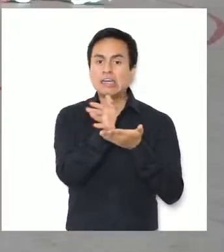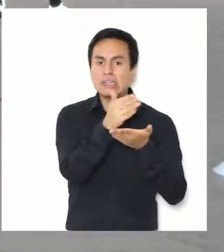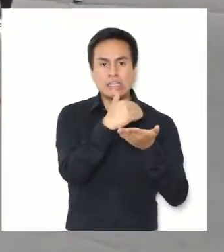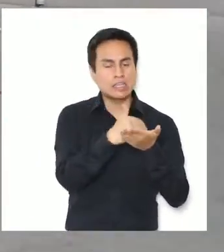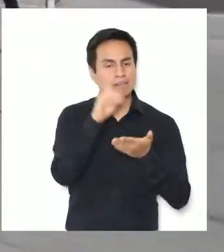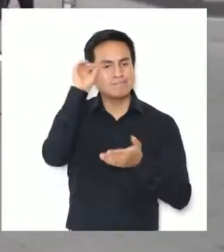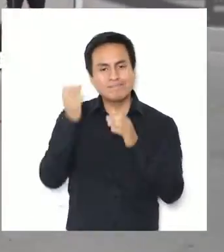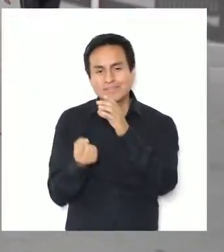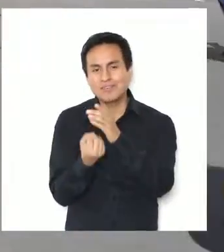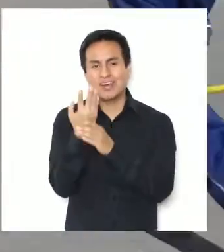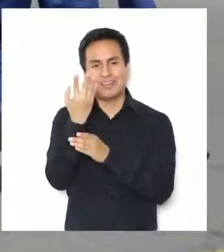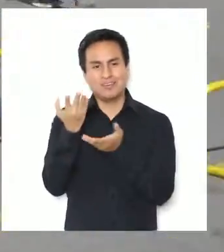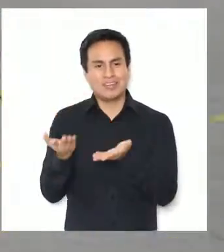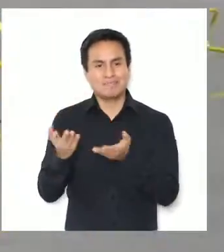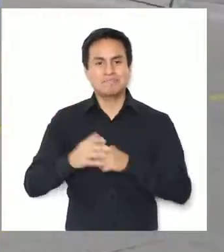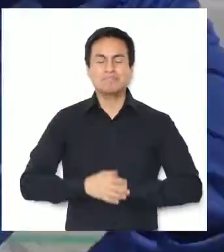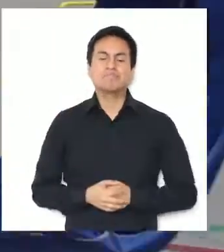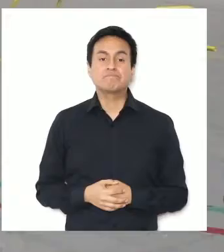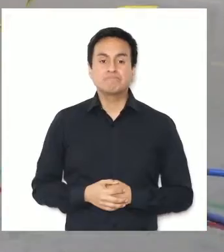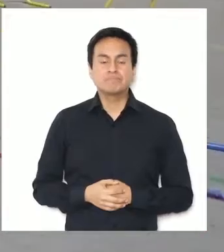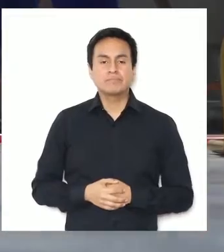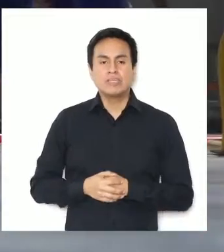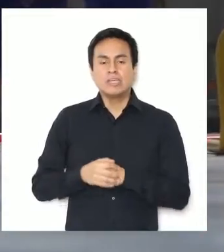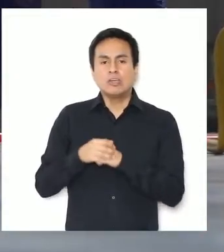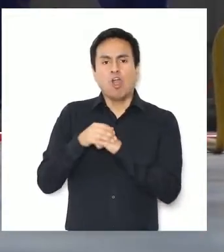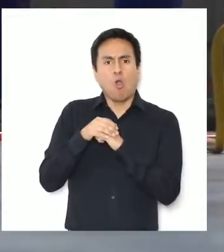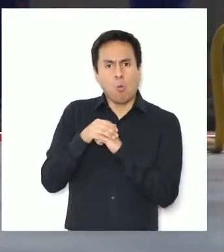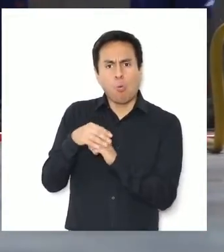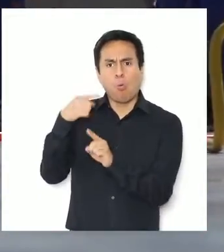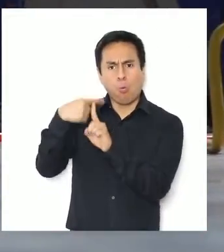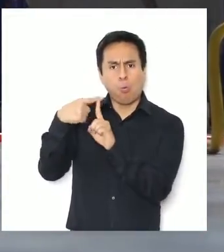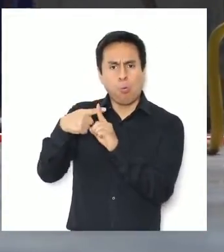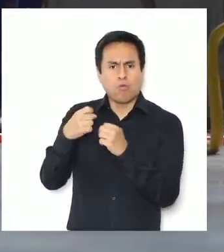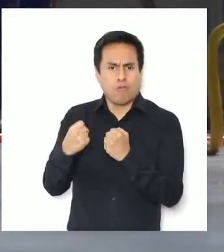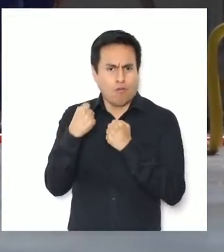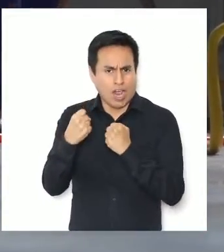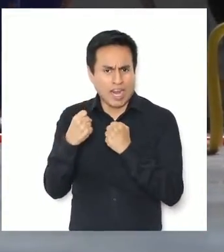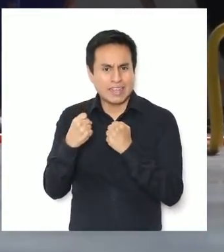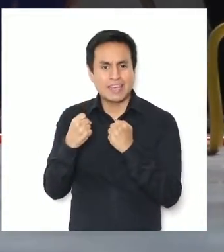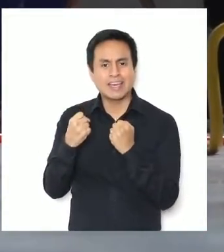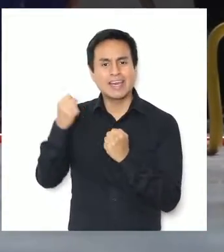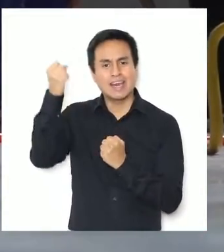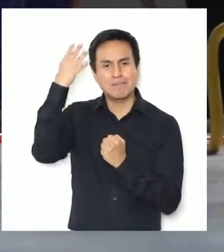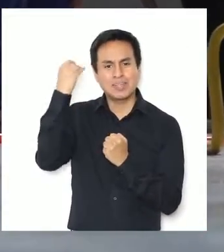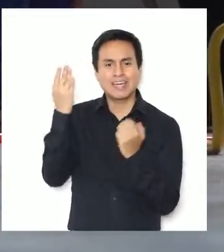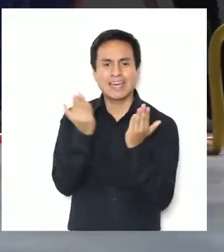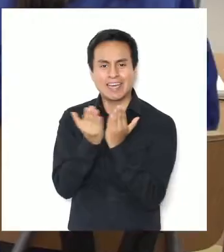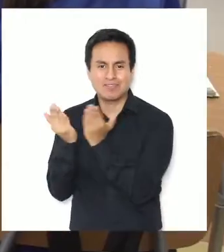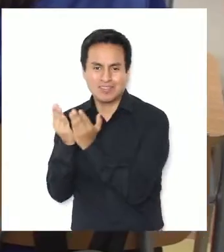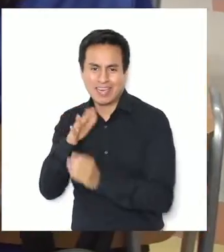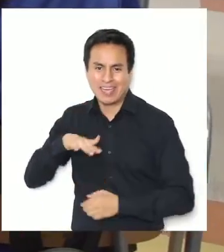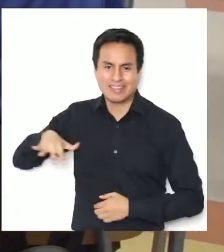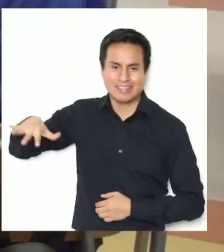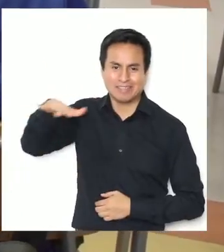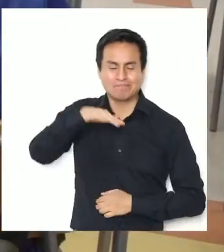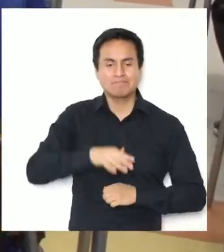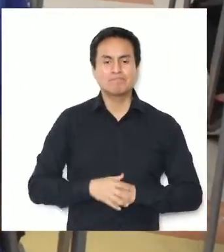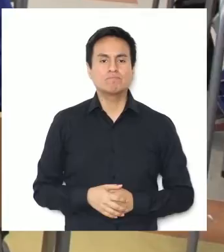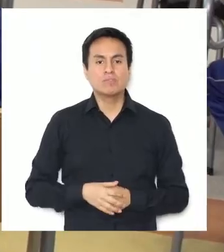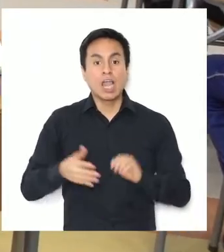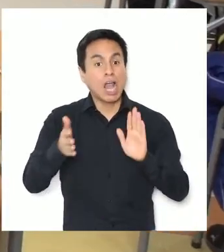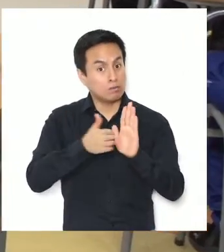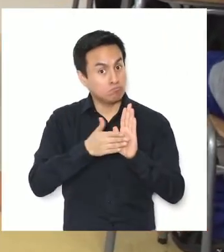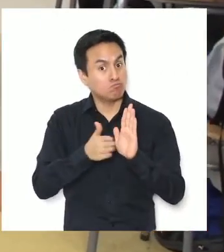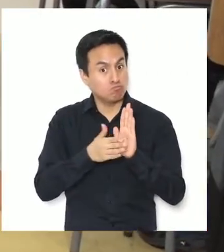innovadora que ha tenido un impacto altamente positivo en los aprendizajes de nuestros estudiantes. Ha demostrado